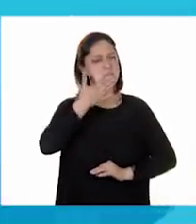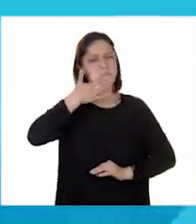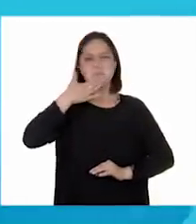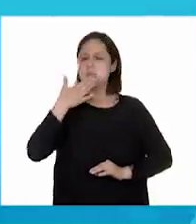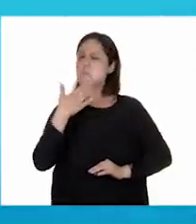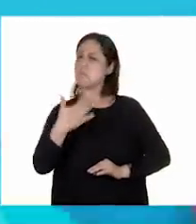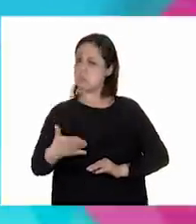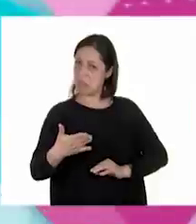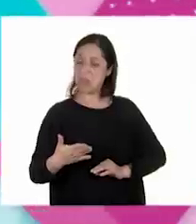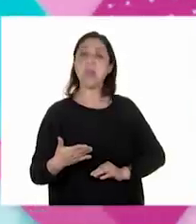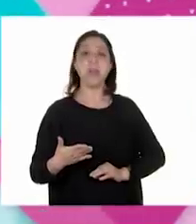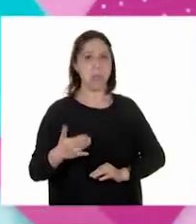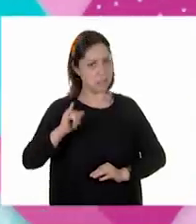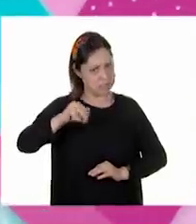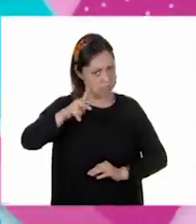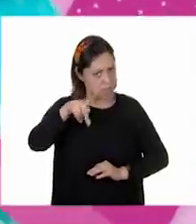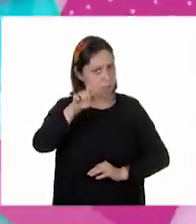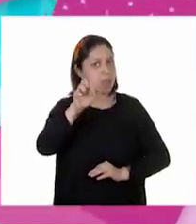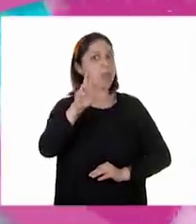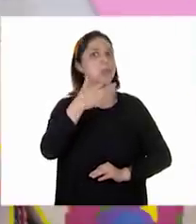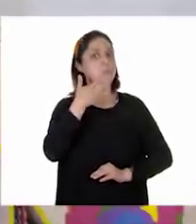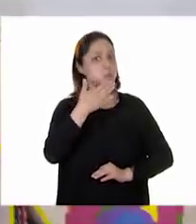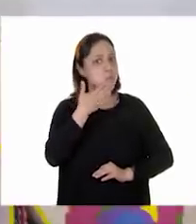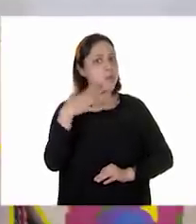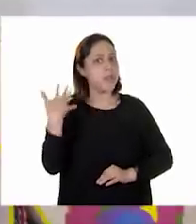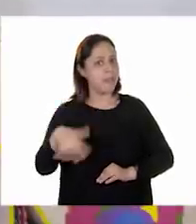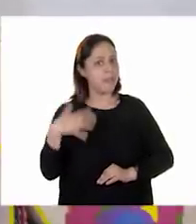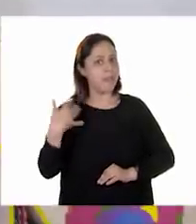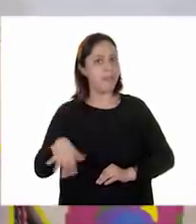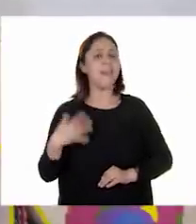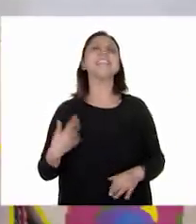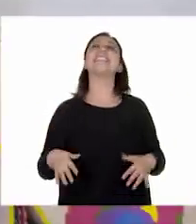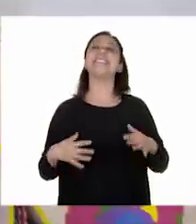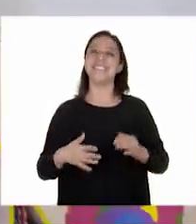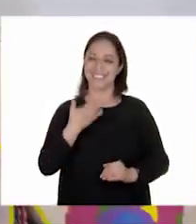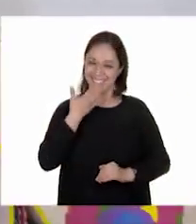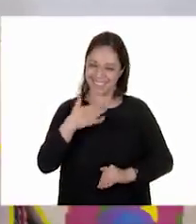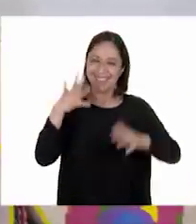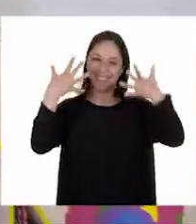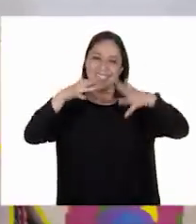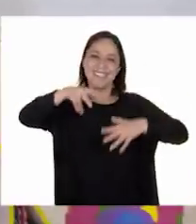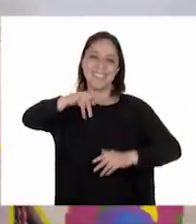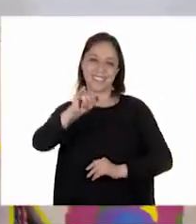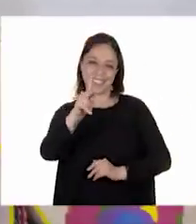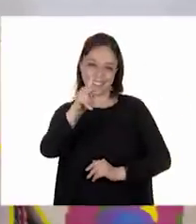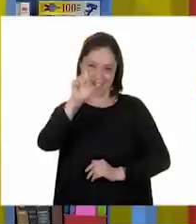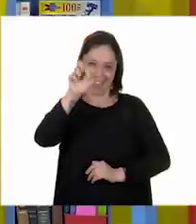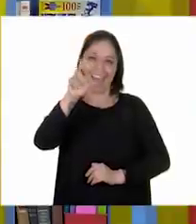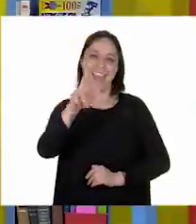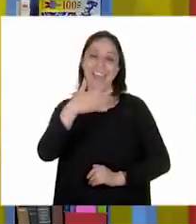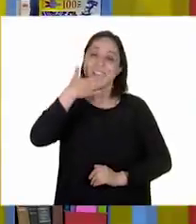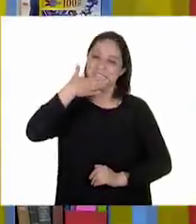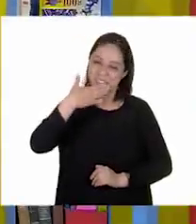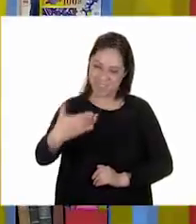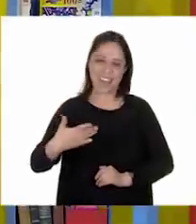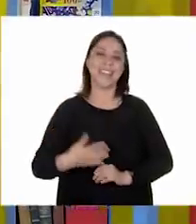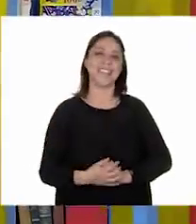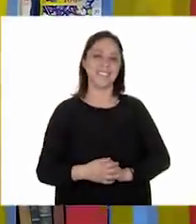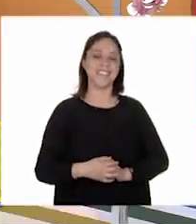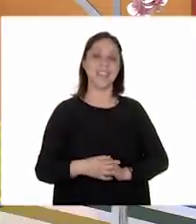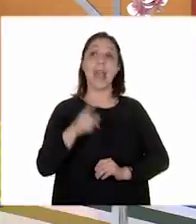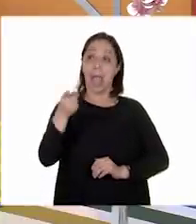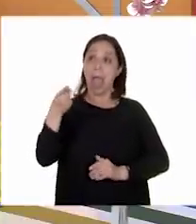Muy bien, Iker. Iker. Guau. Muy bien, Iker. Termina con eso, ¿verdad? Exacto. Está